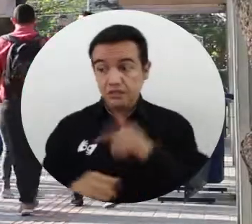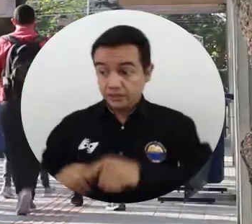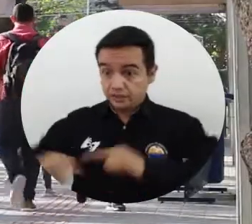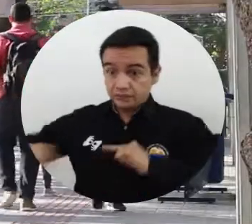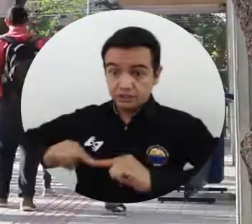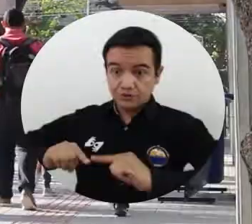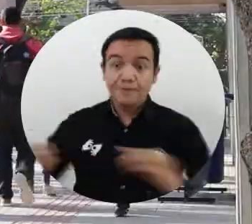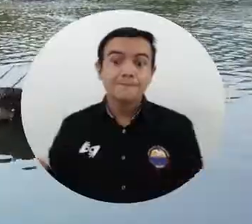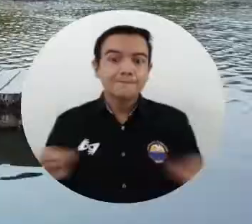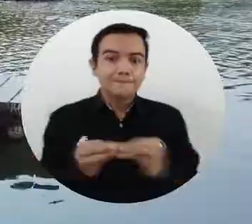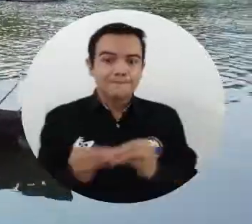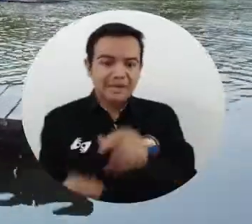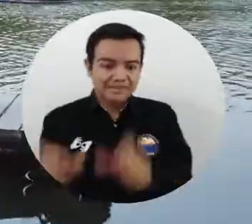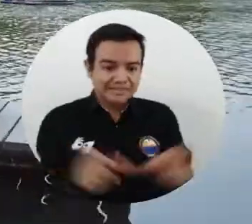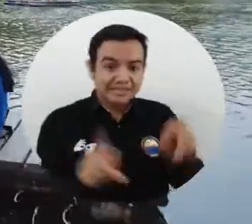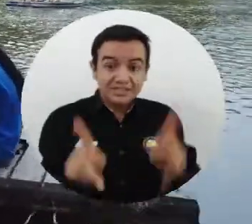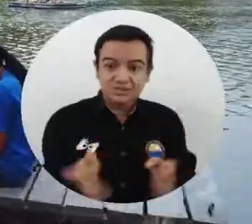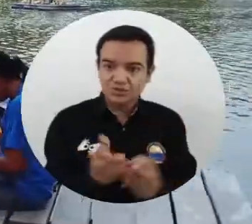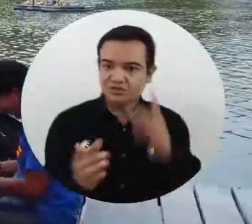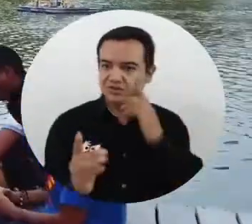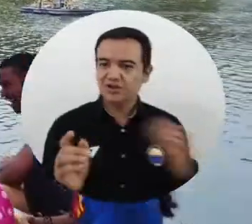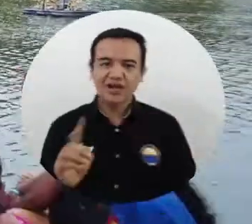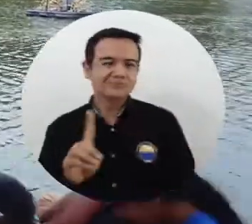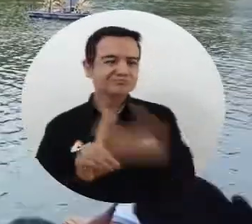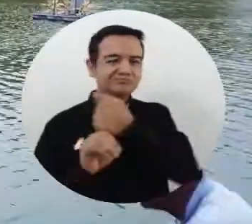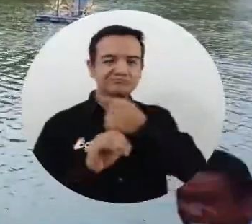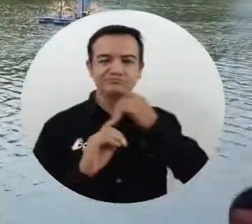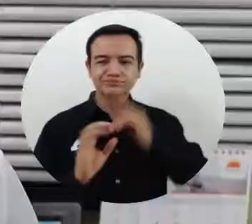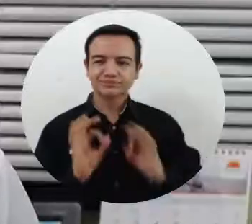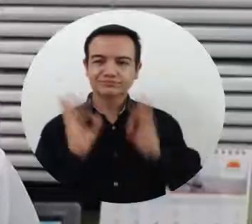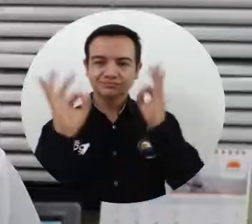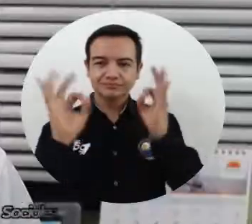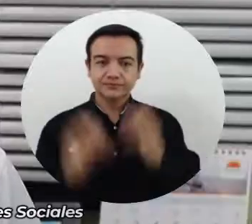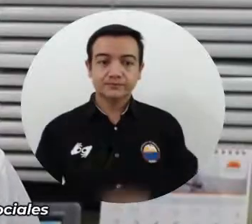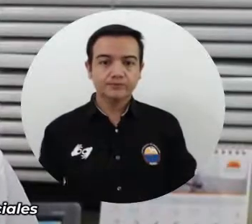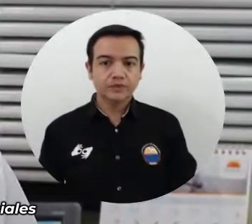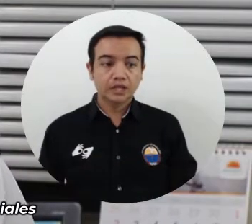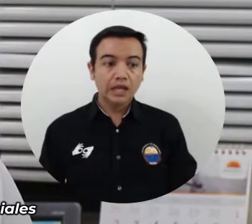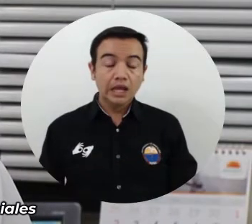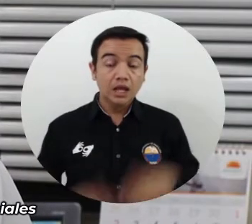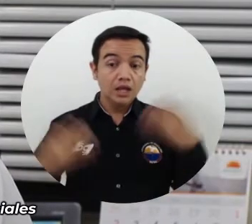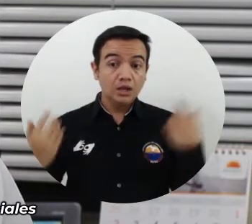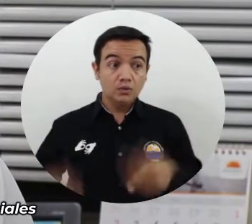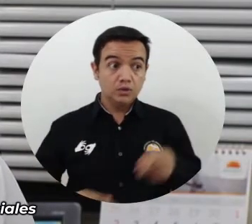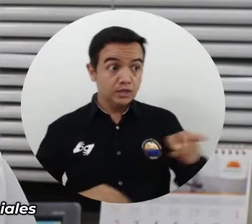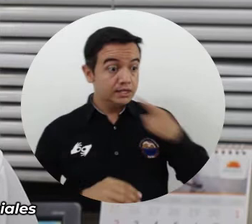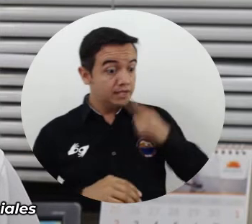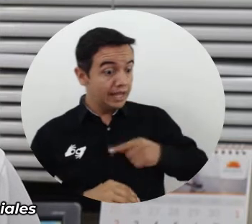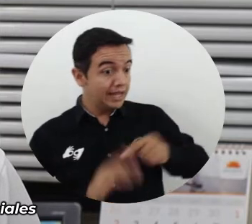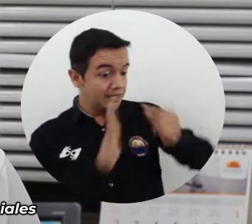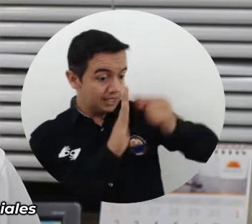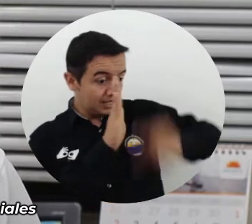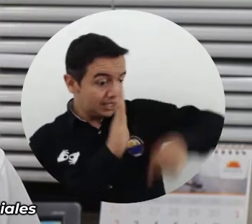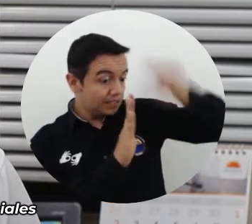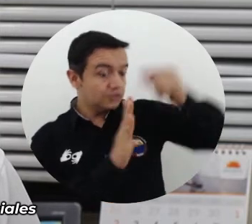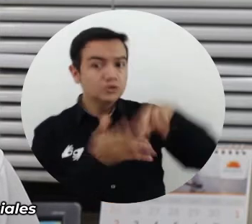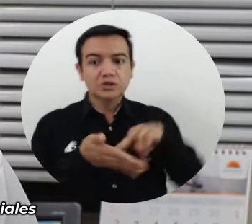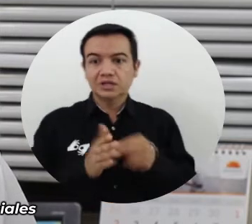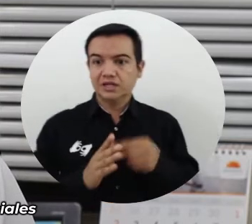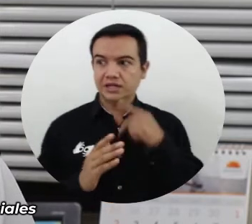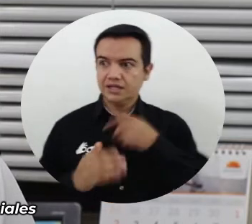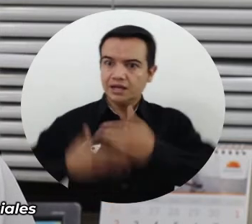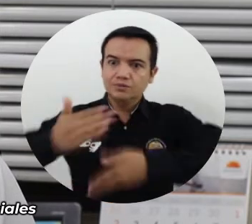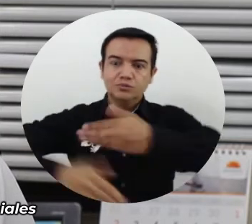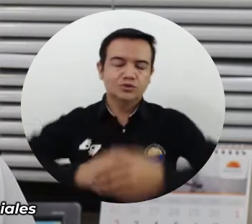todos los estudiantes para la consecución de este gran logro. Este es un logro muy importante para la Universidad, sobre todo por el momento en que estamos